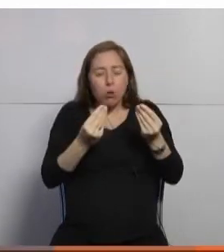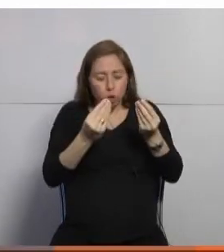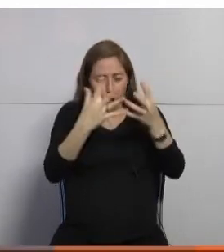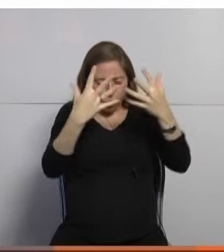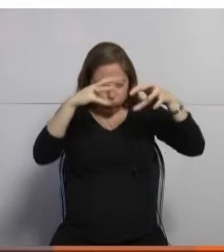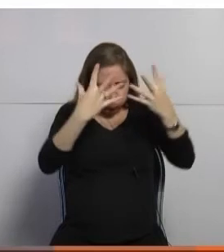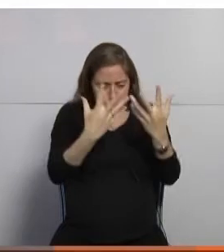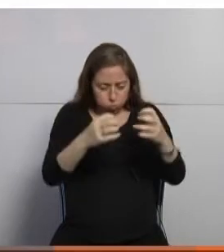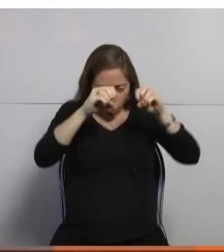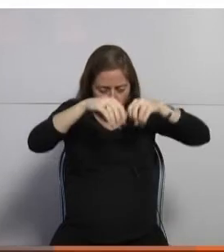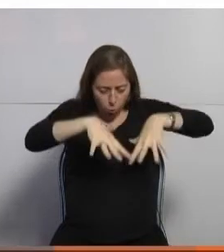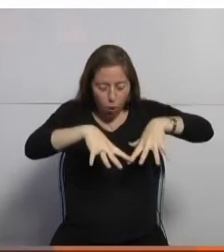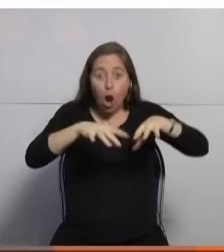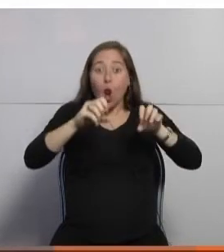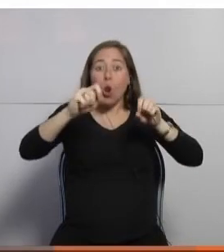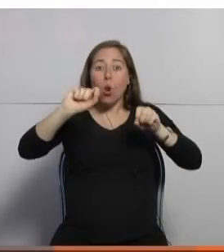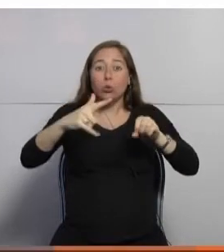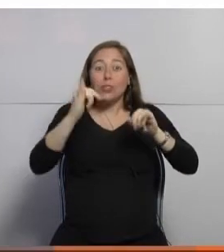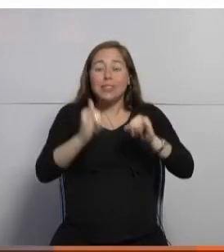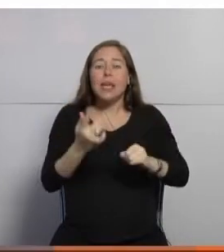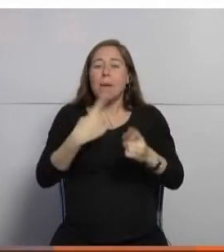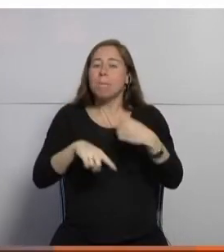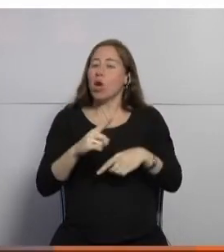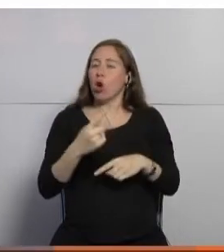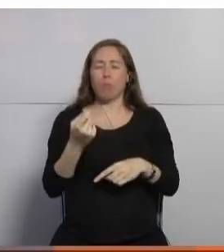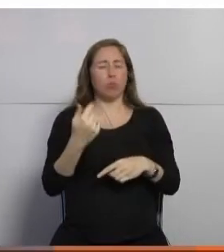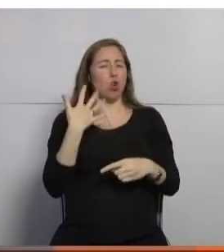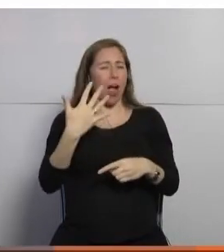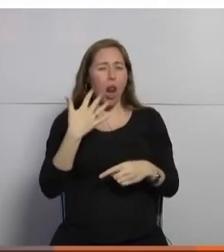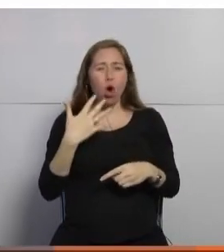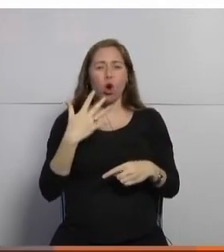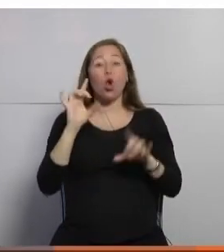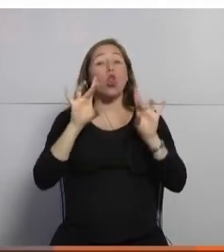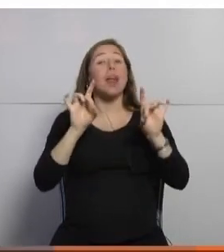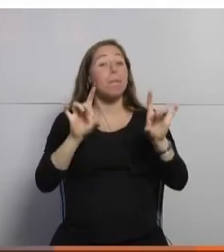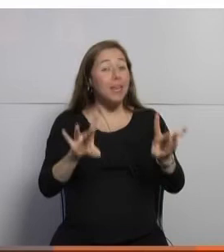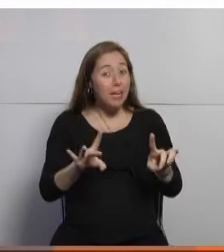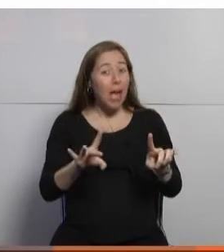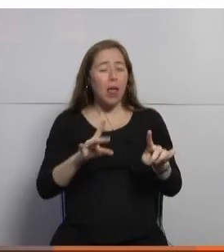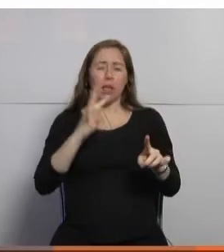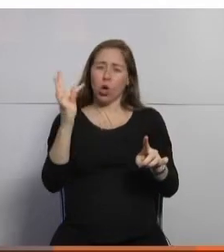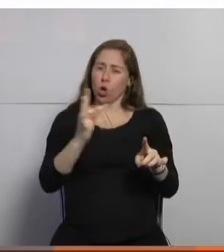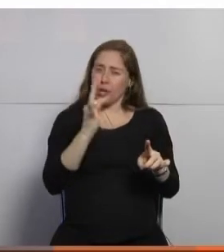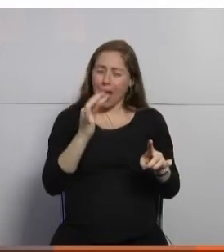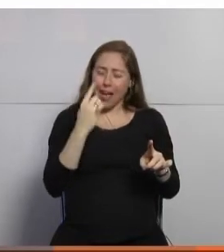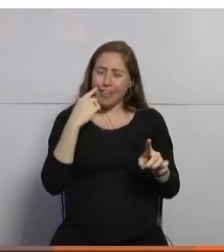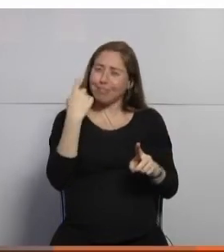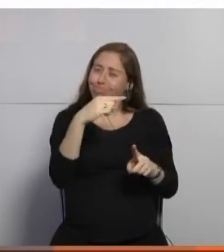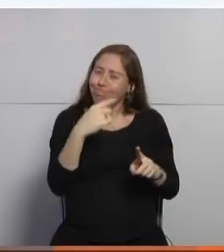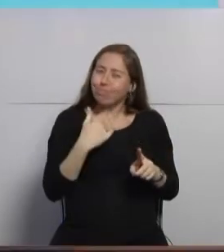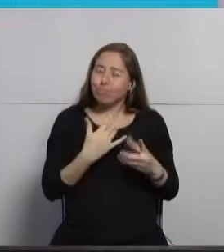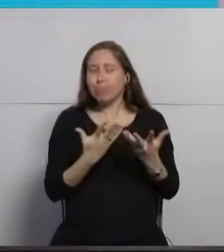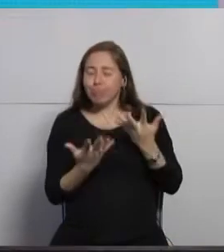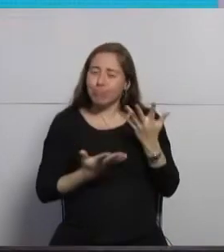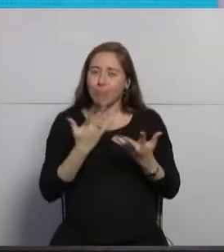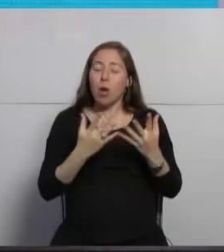tienen un alto consumo eléctrico que generan mucho calor y que tienen muchas cosas digamos productos de